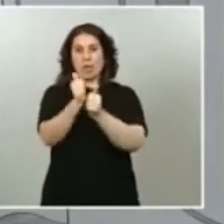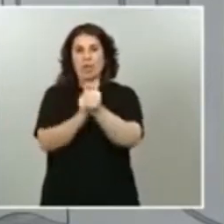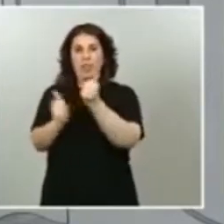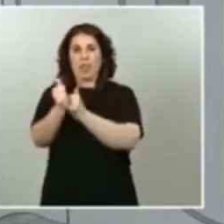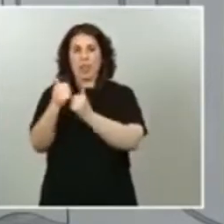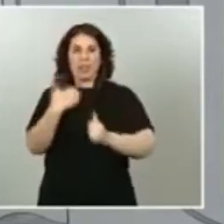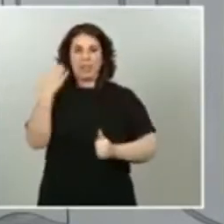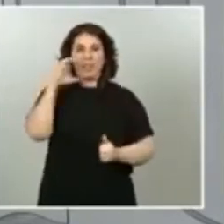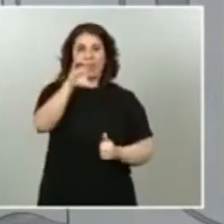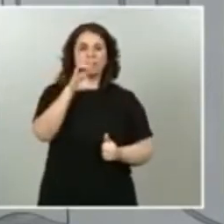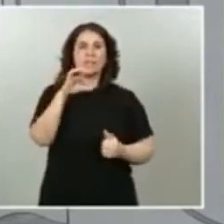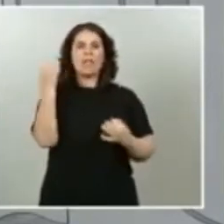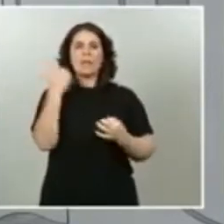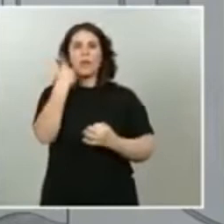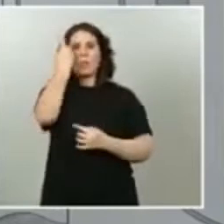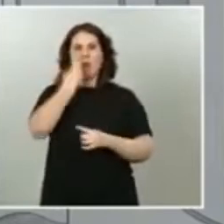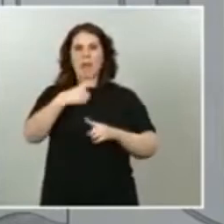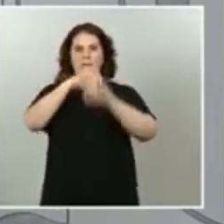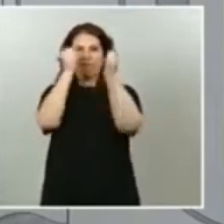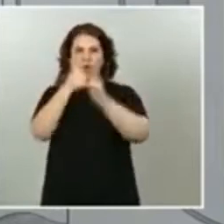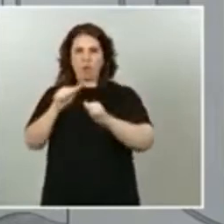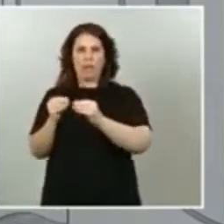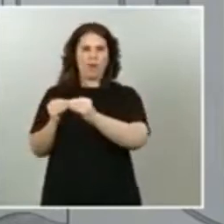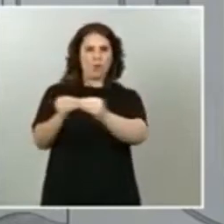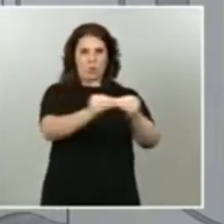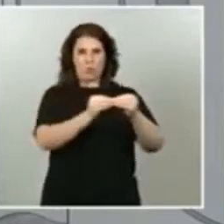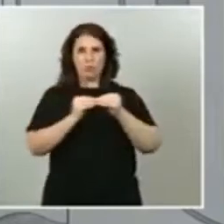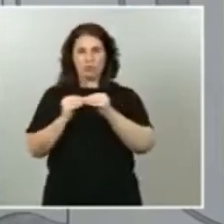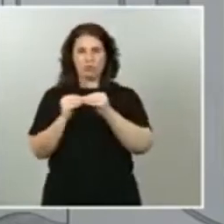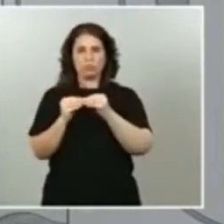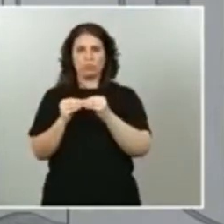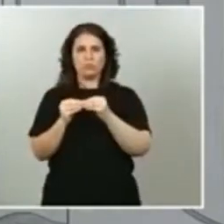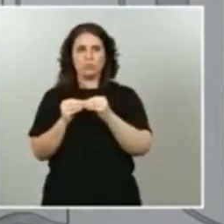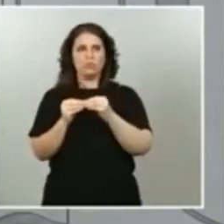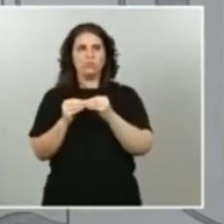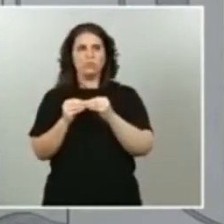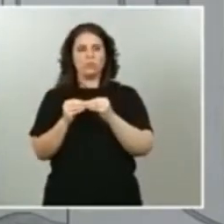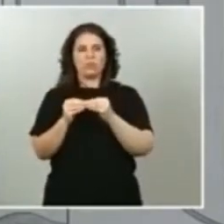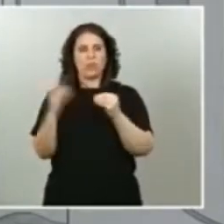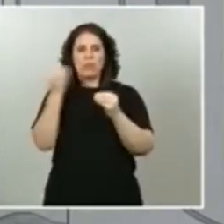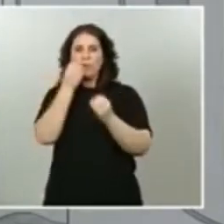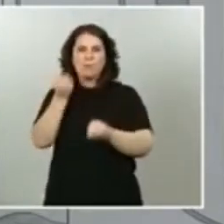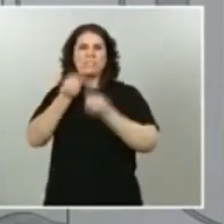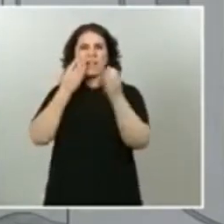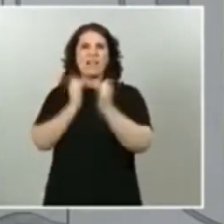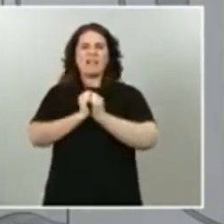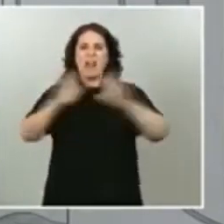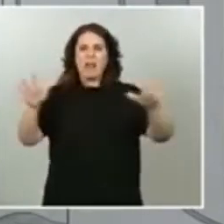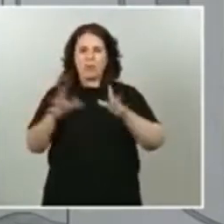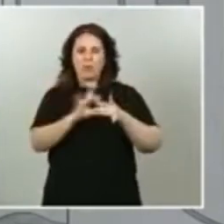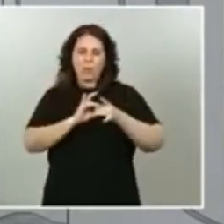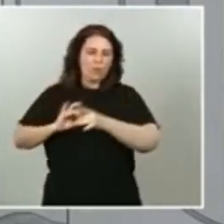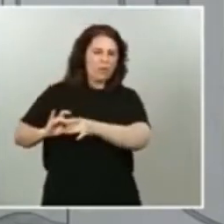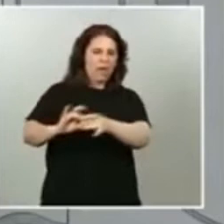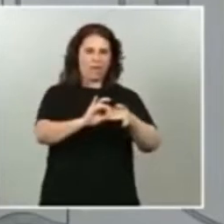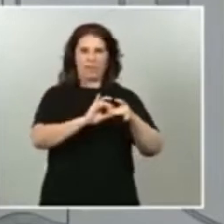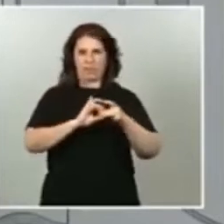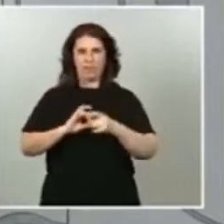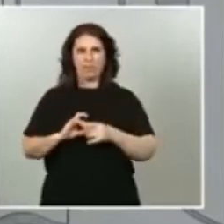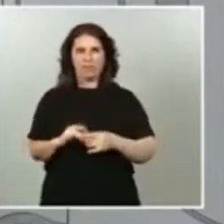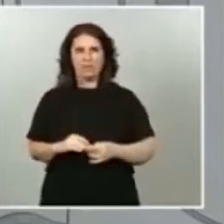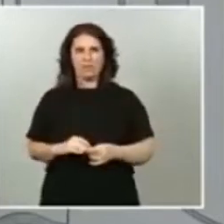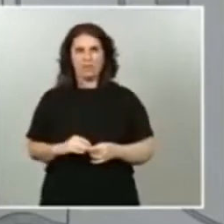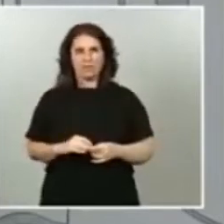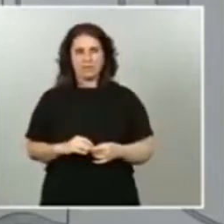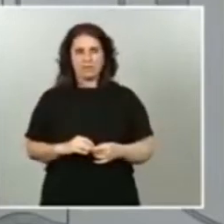denominador que permita el que haya un mensaje claro de unidad y un mensaje claro de que ninguno se echa para